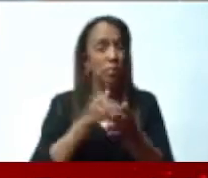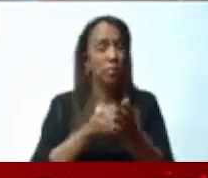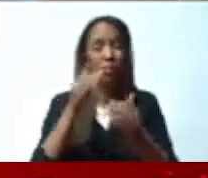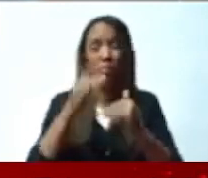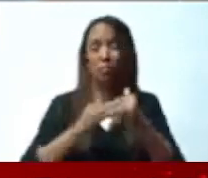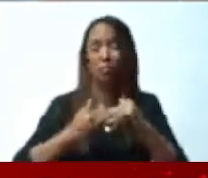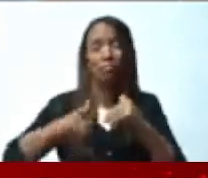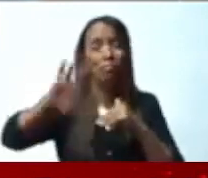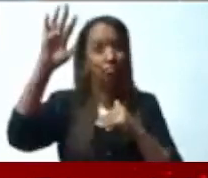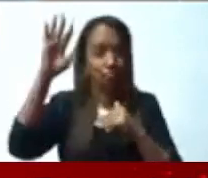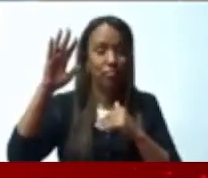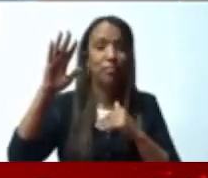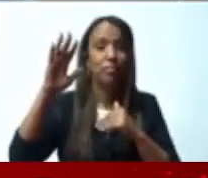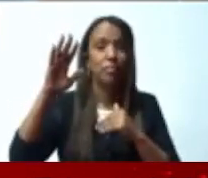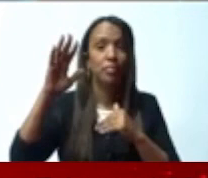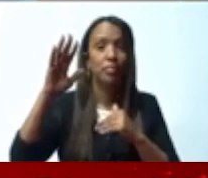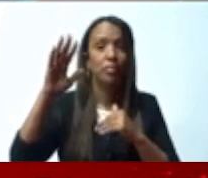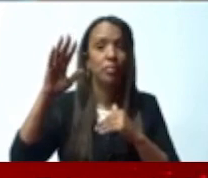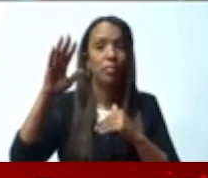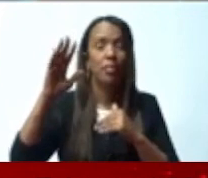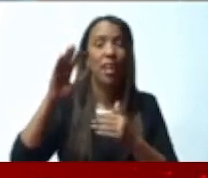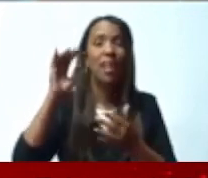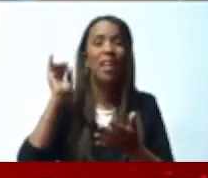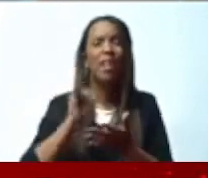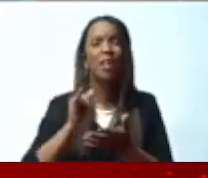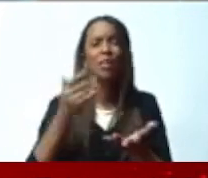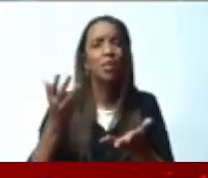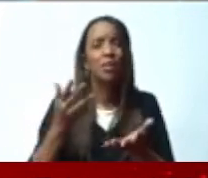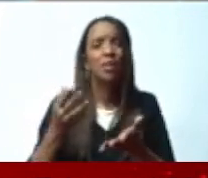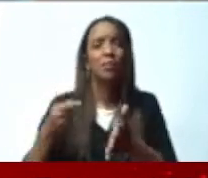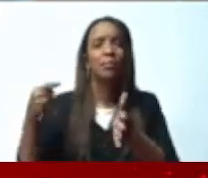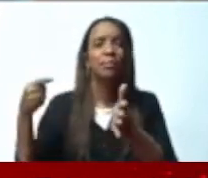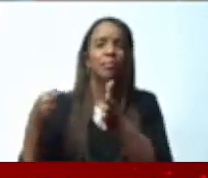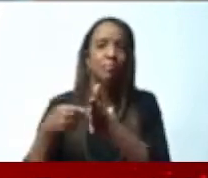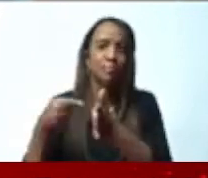pesos solo en intereses de deudas.